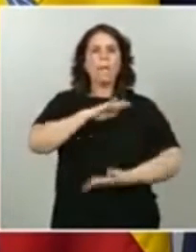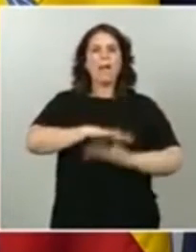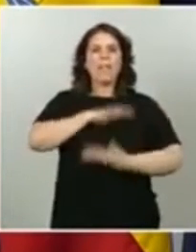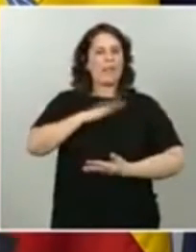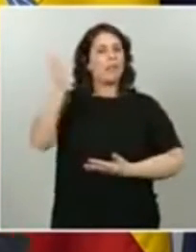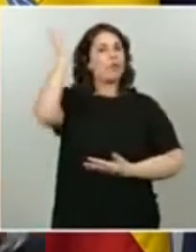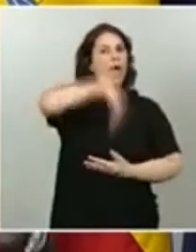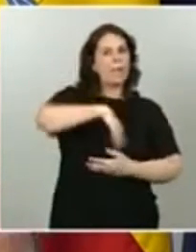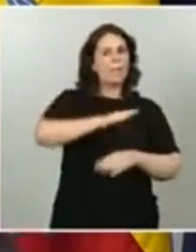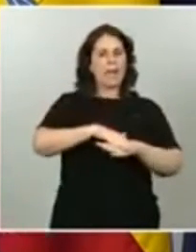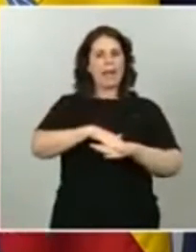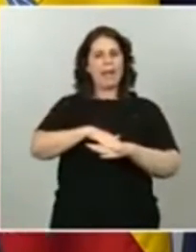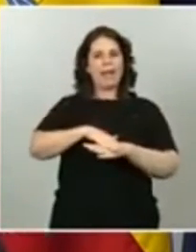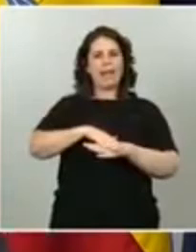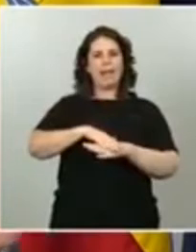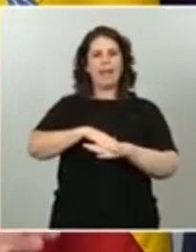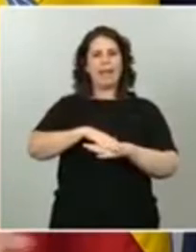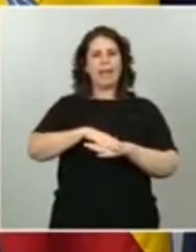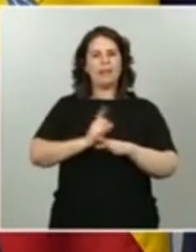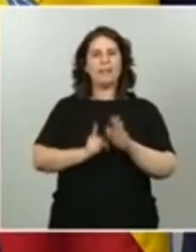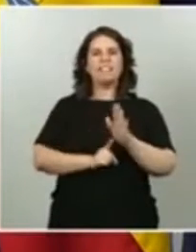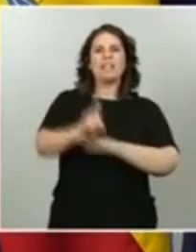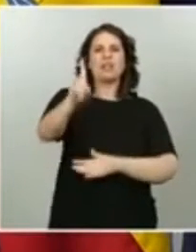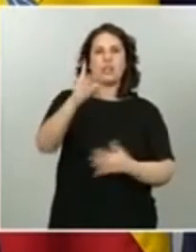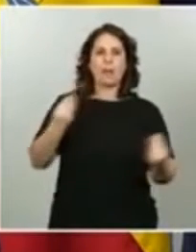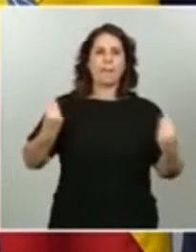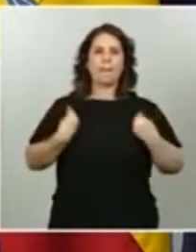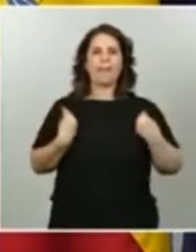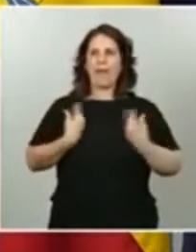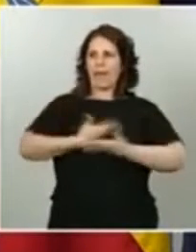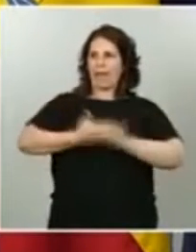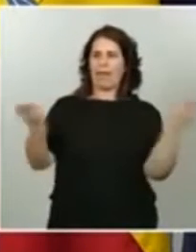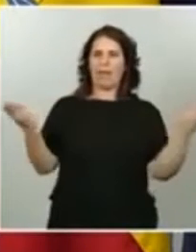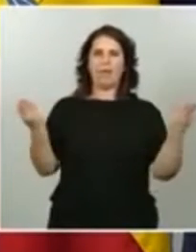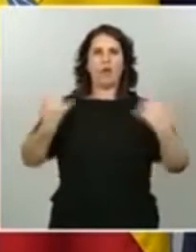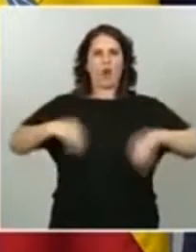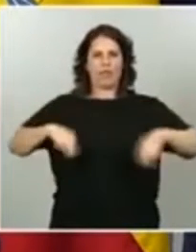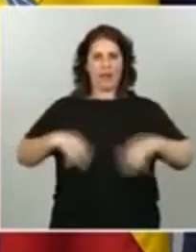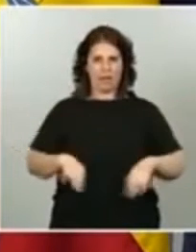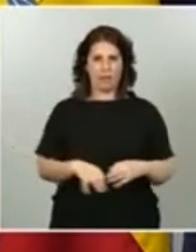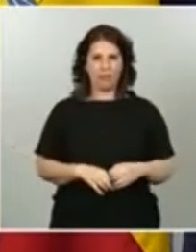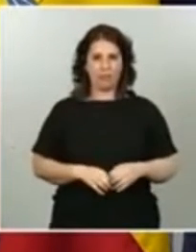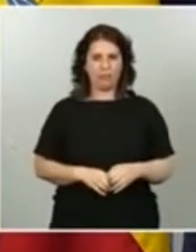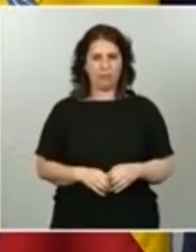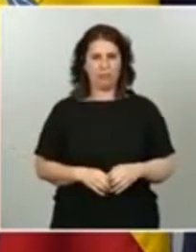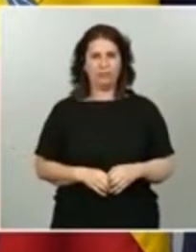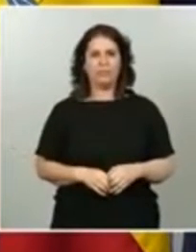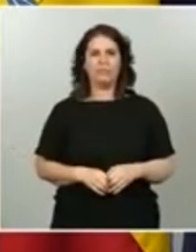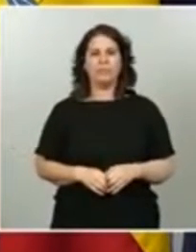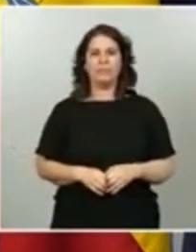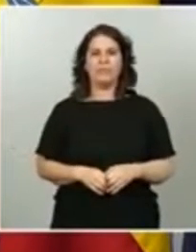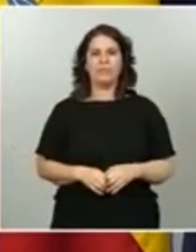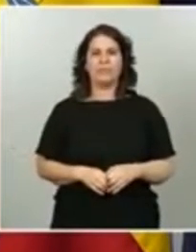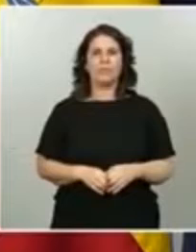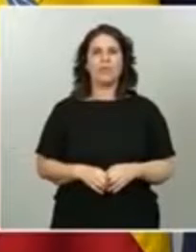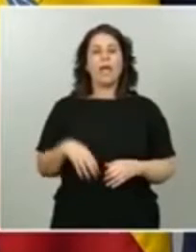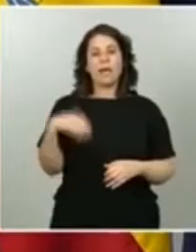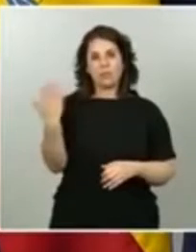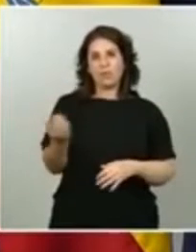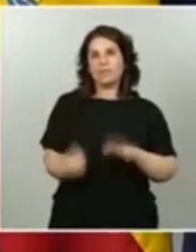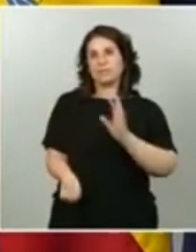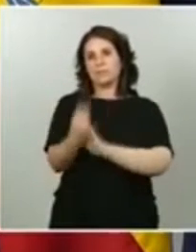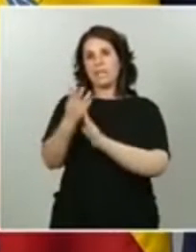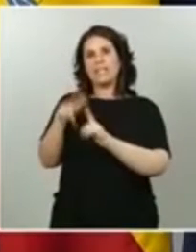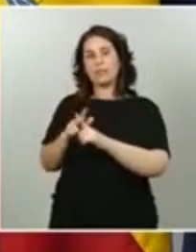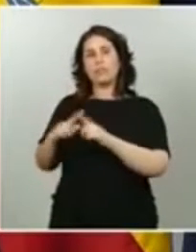su vida en el tráfico ordinario de cualquier tipo. Y había unos instrumentos legales para suplir